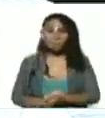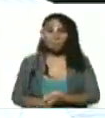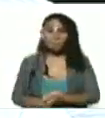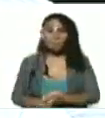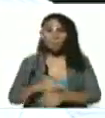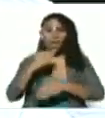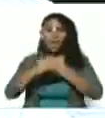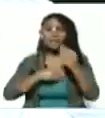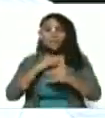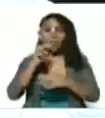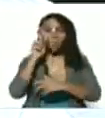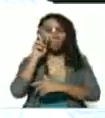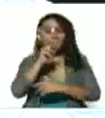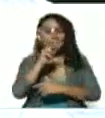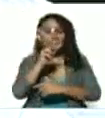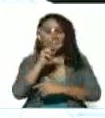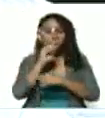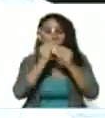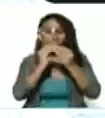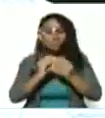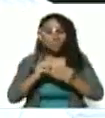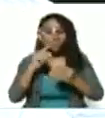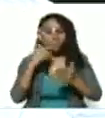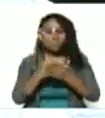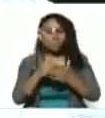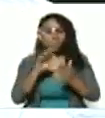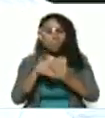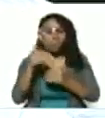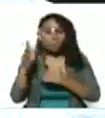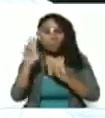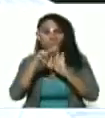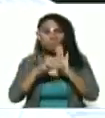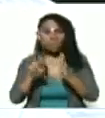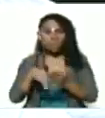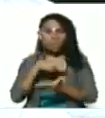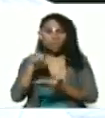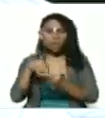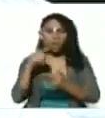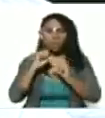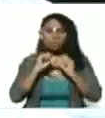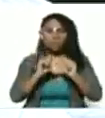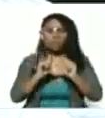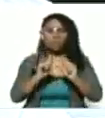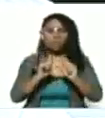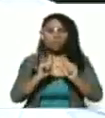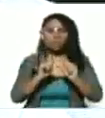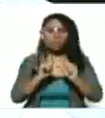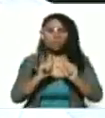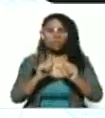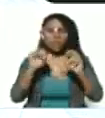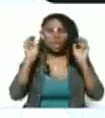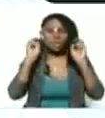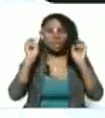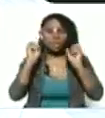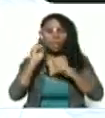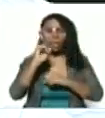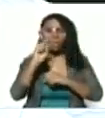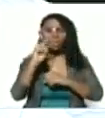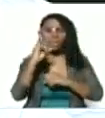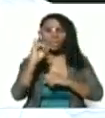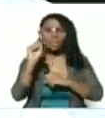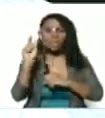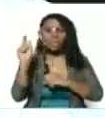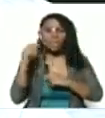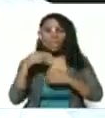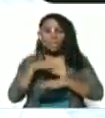la vigilancia genómica de muestras aleatorias a nivel nacional de forma permanente en el IBI en conjunto con el Ministerio de